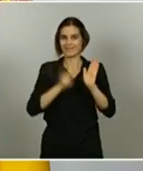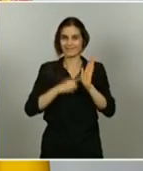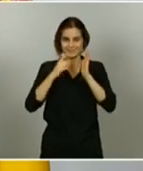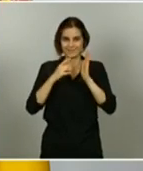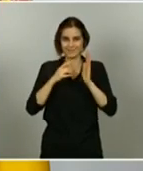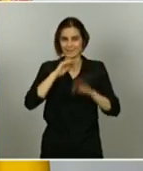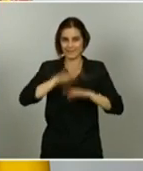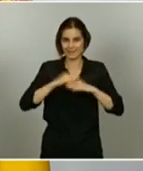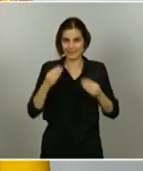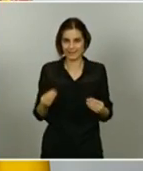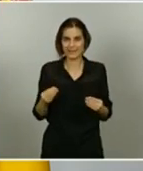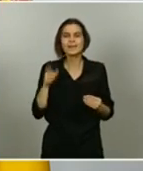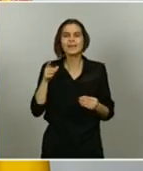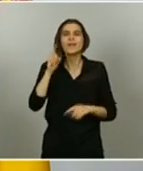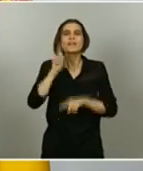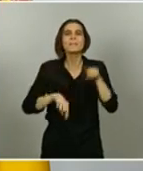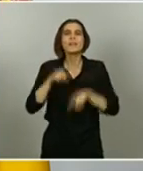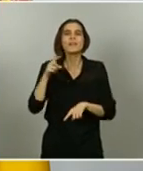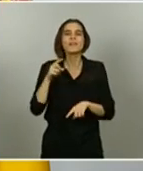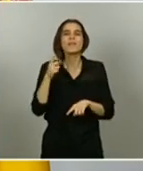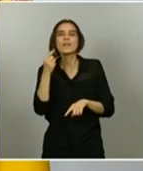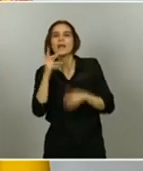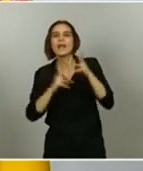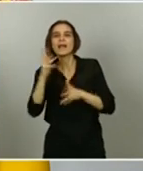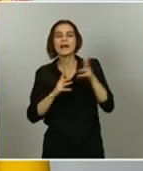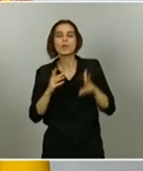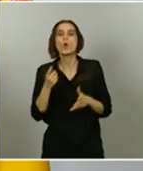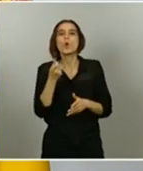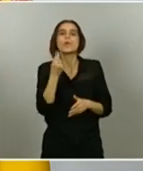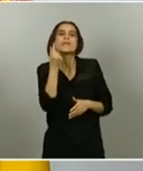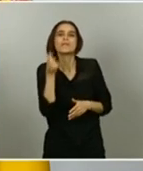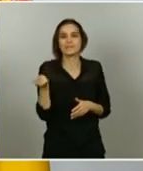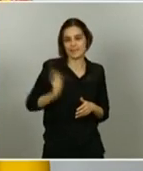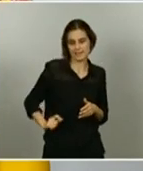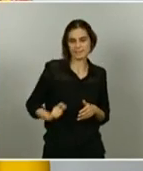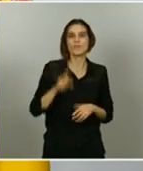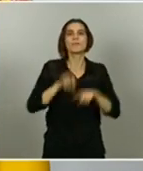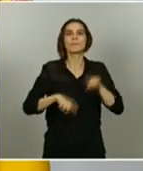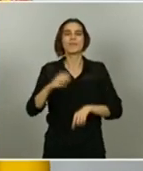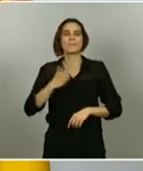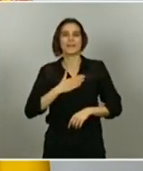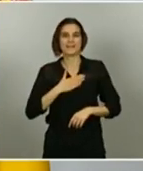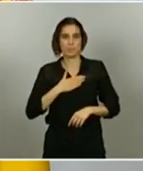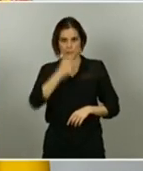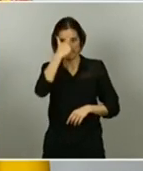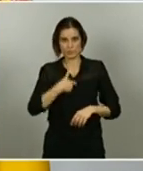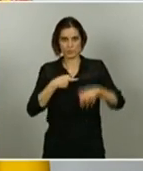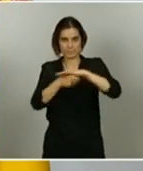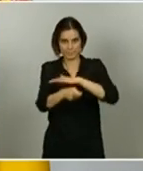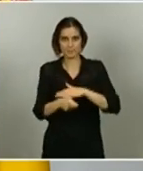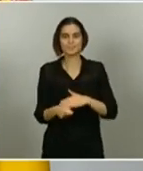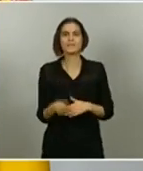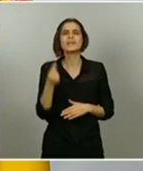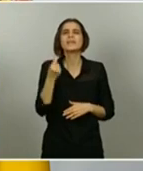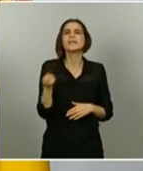del nivel de ingresos y del patrimonio de la persona que lo solicite. Respecto a los ingresos, se puede solicitar si los ingresos totales del